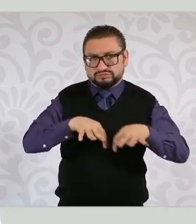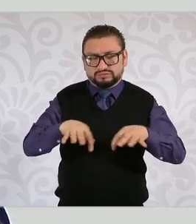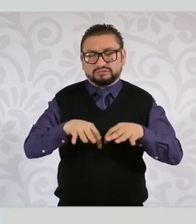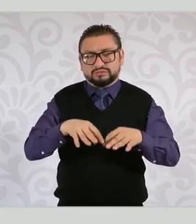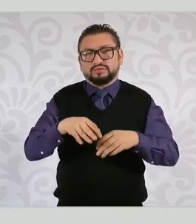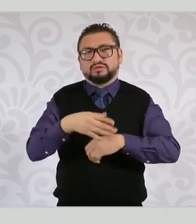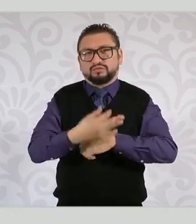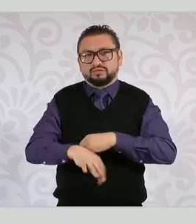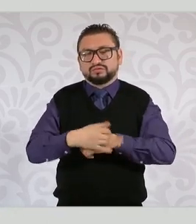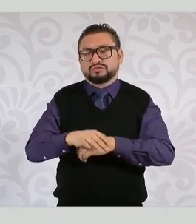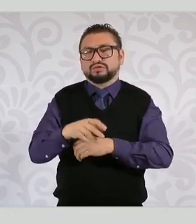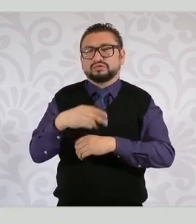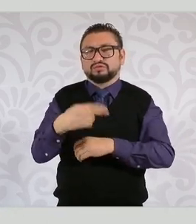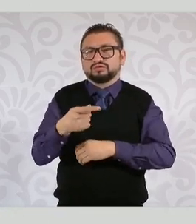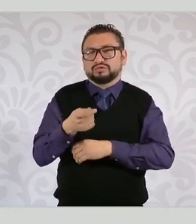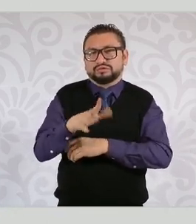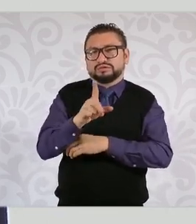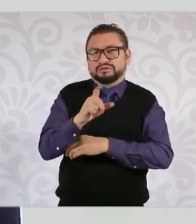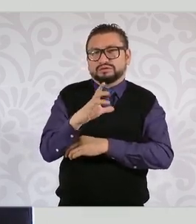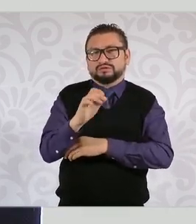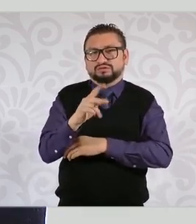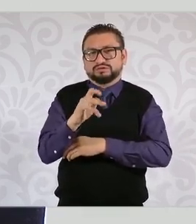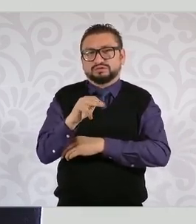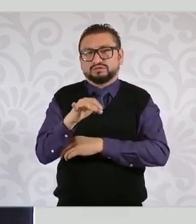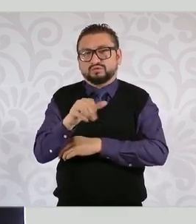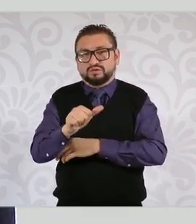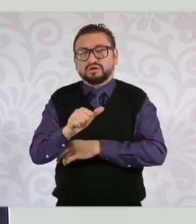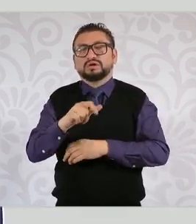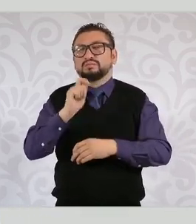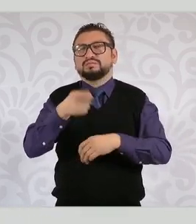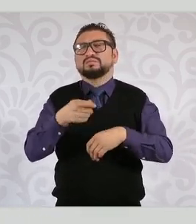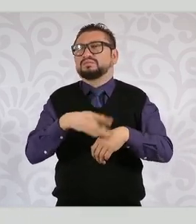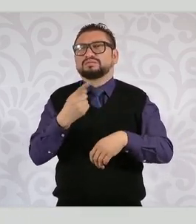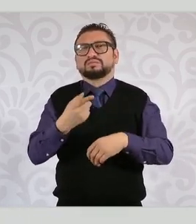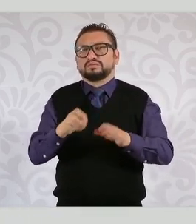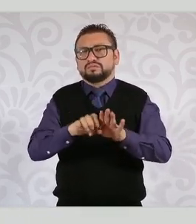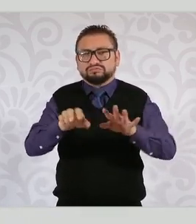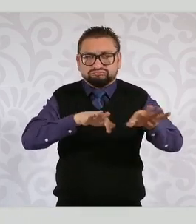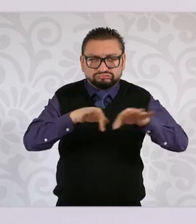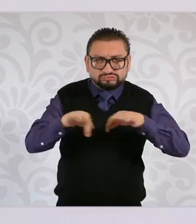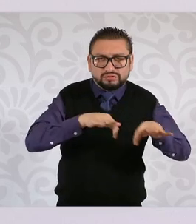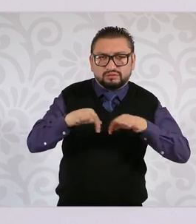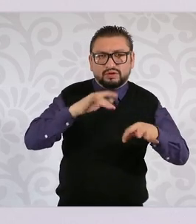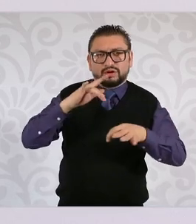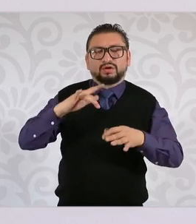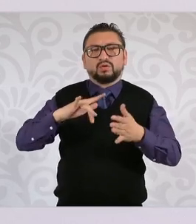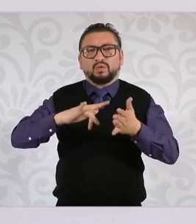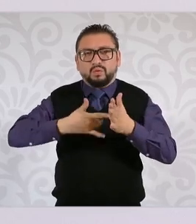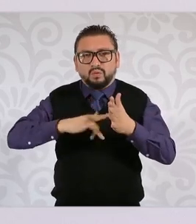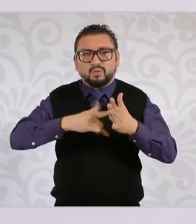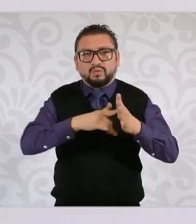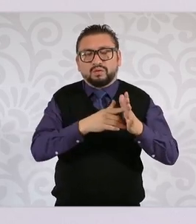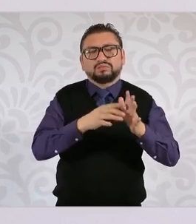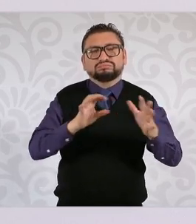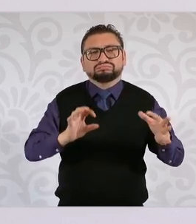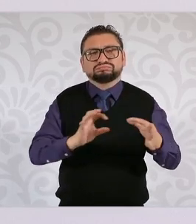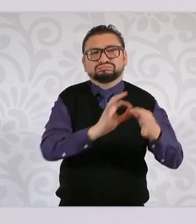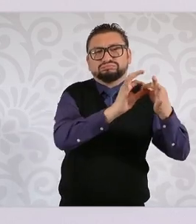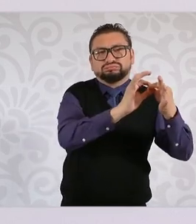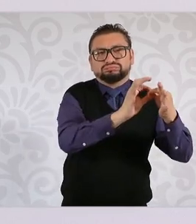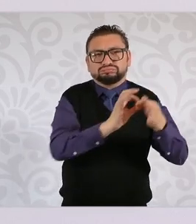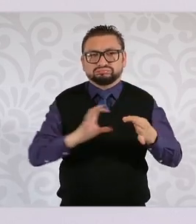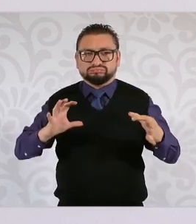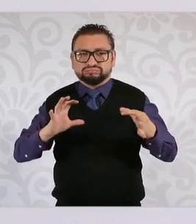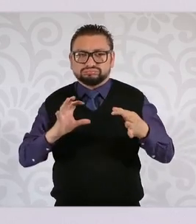que es uno de los puntos que además se preguntaba al respecto de esto. Y mencionar que además no se tiene afectación